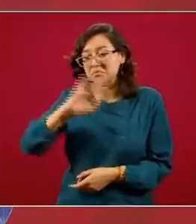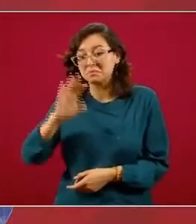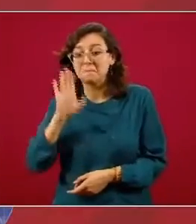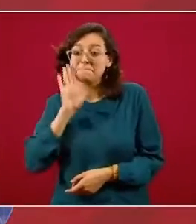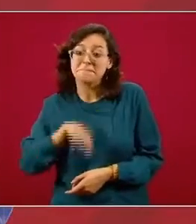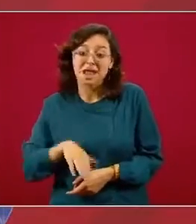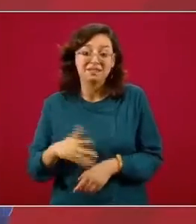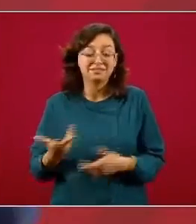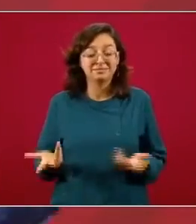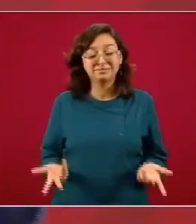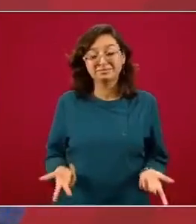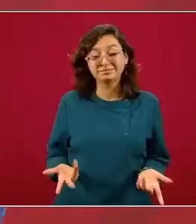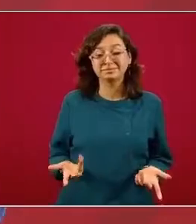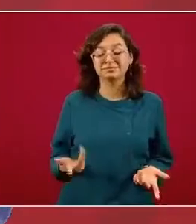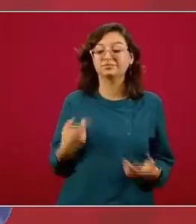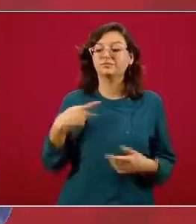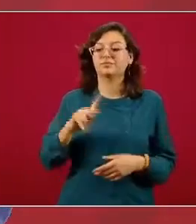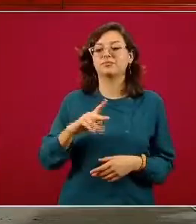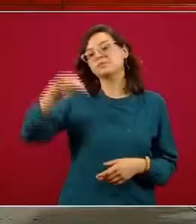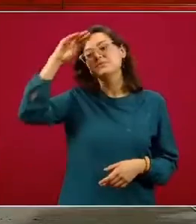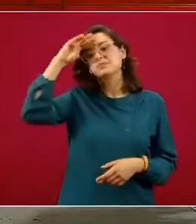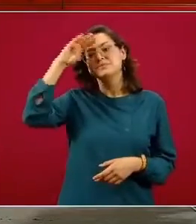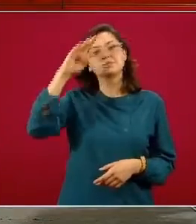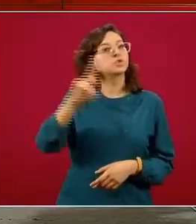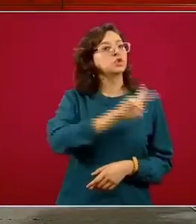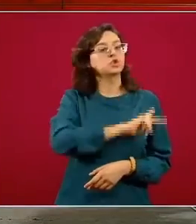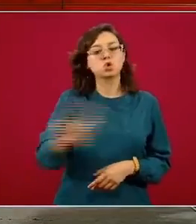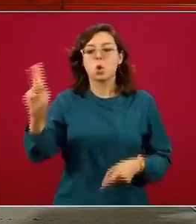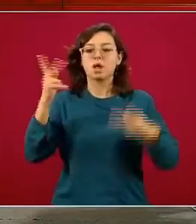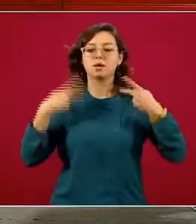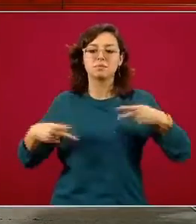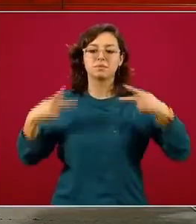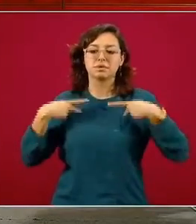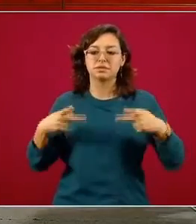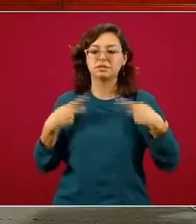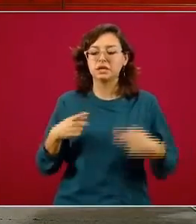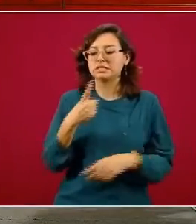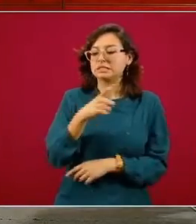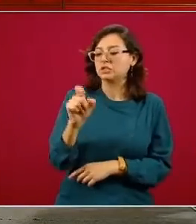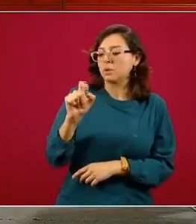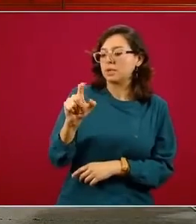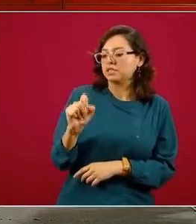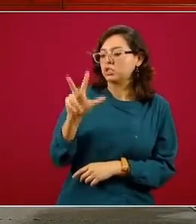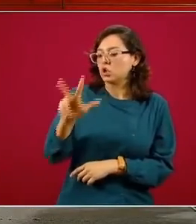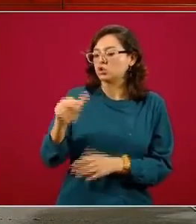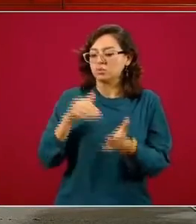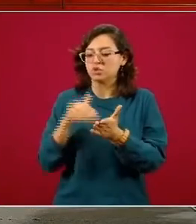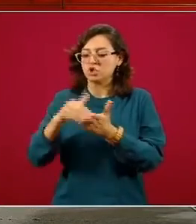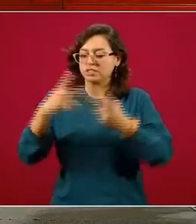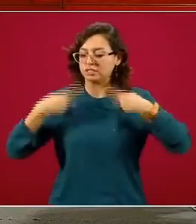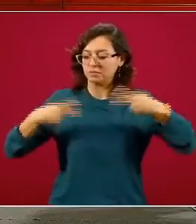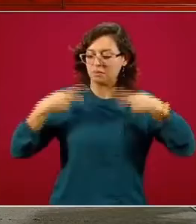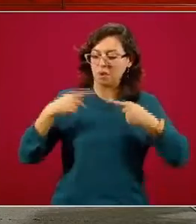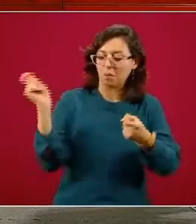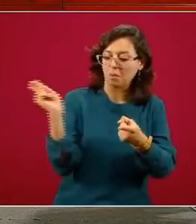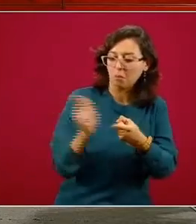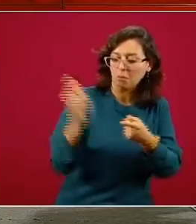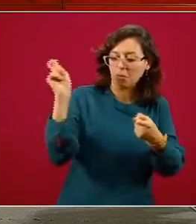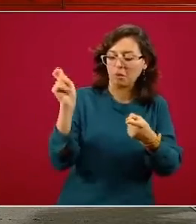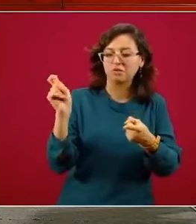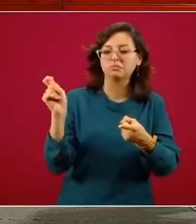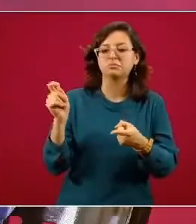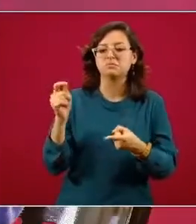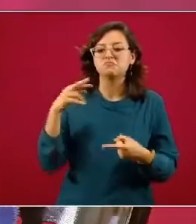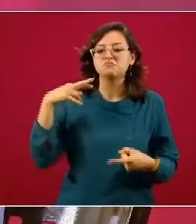por ejemplo la totalidad de la población tendríamos 128 millones de personas que les interesara